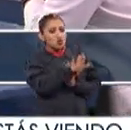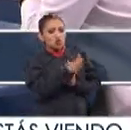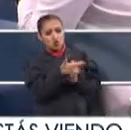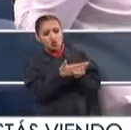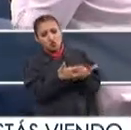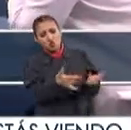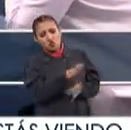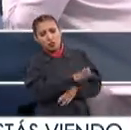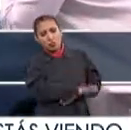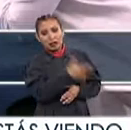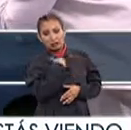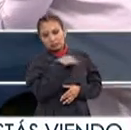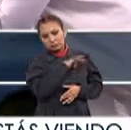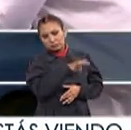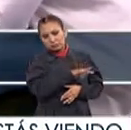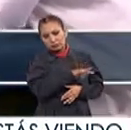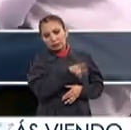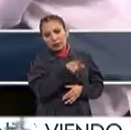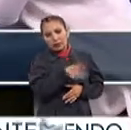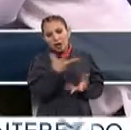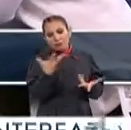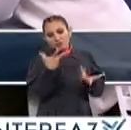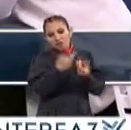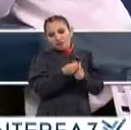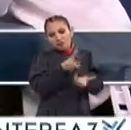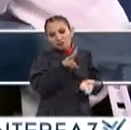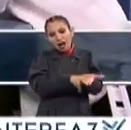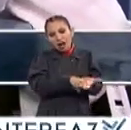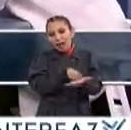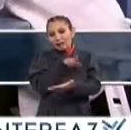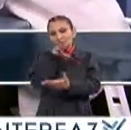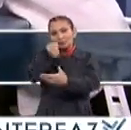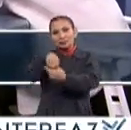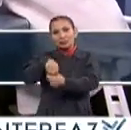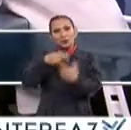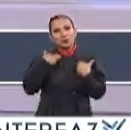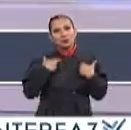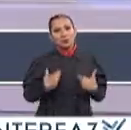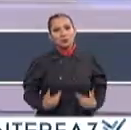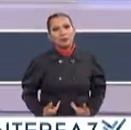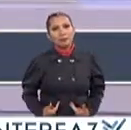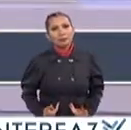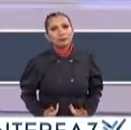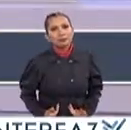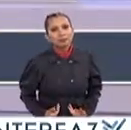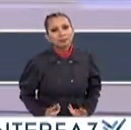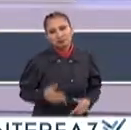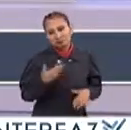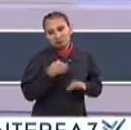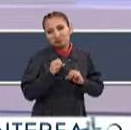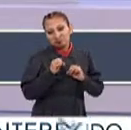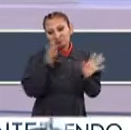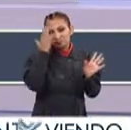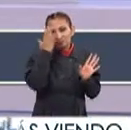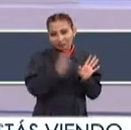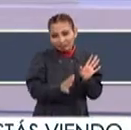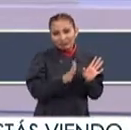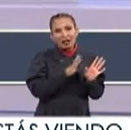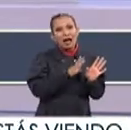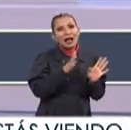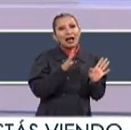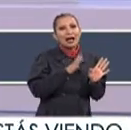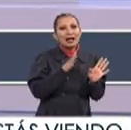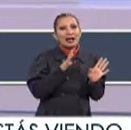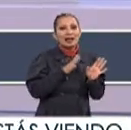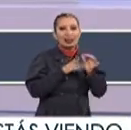la posibilidad De sumar una riqueza Más a los valores De la humanidad Claro Sabiendo que También puede generar